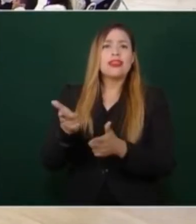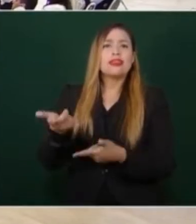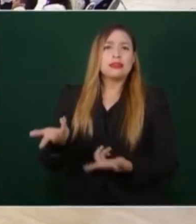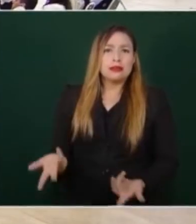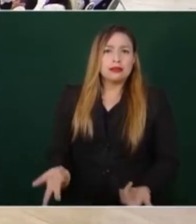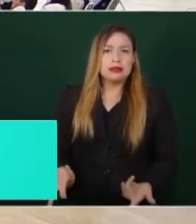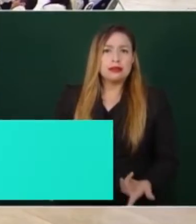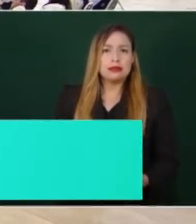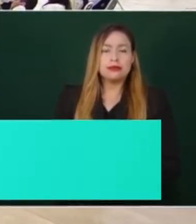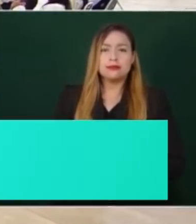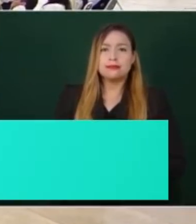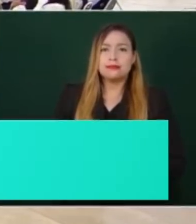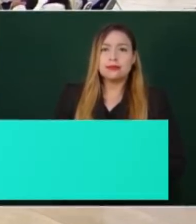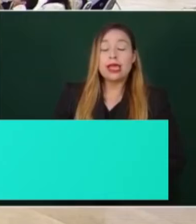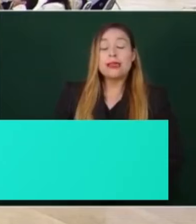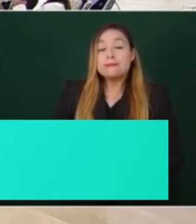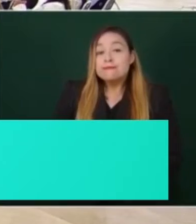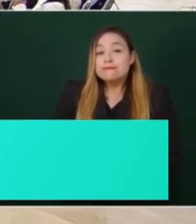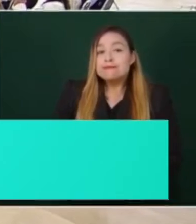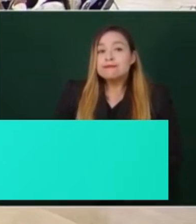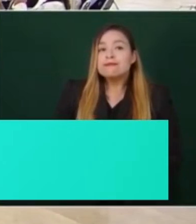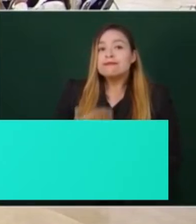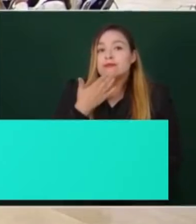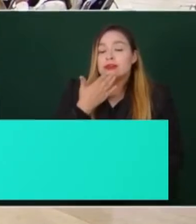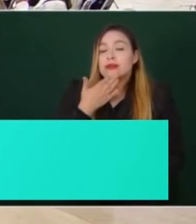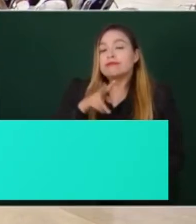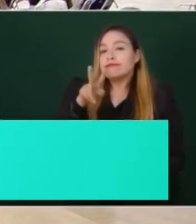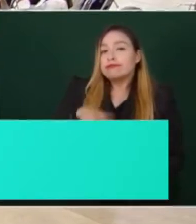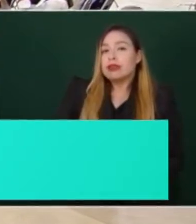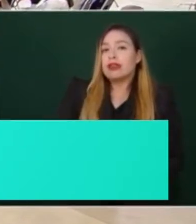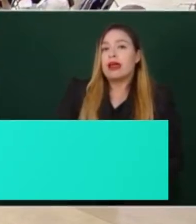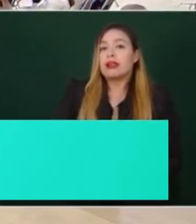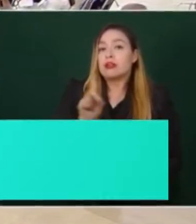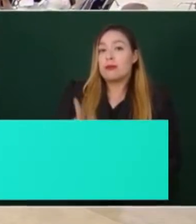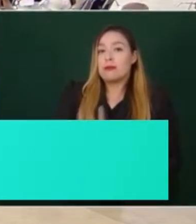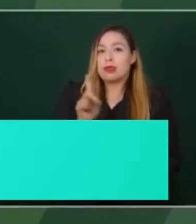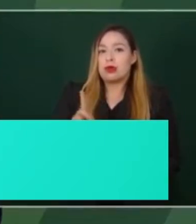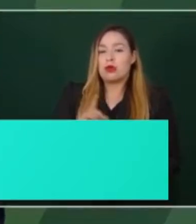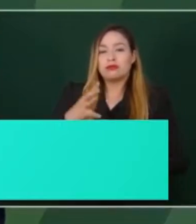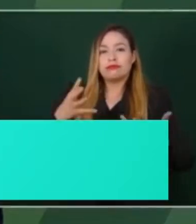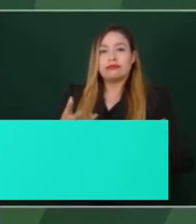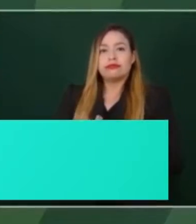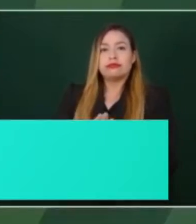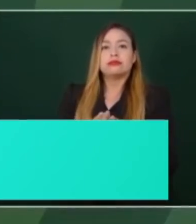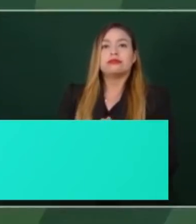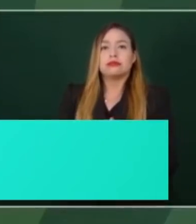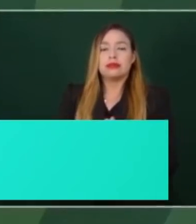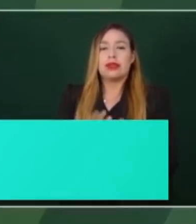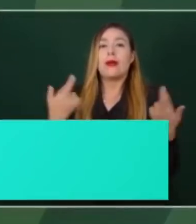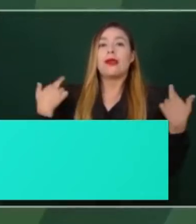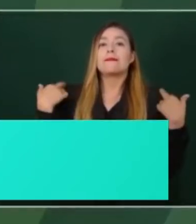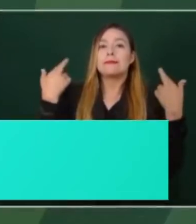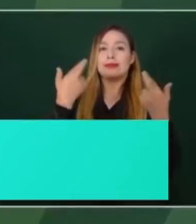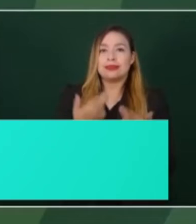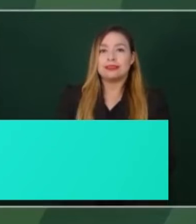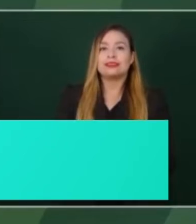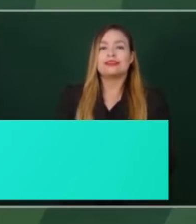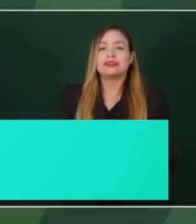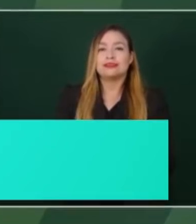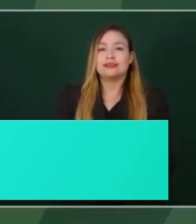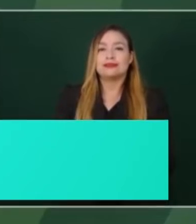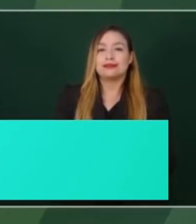pues el domingo en efecto nos vamos a reunir con maestras, con maestros.